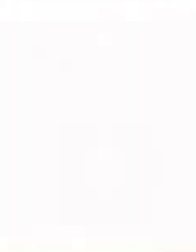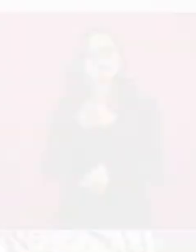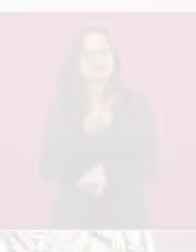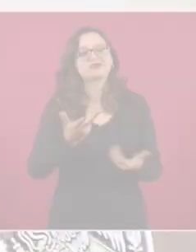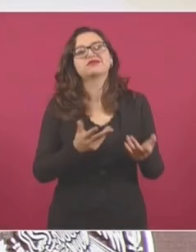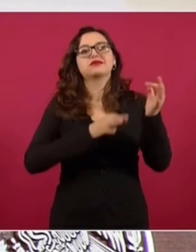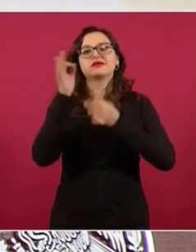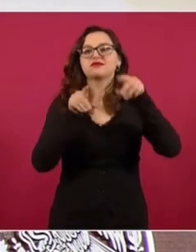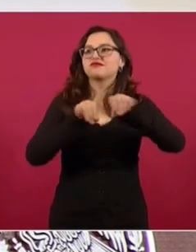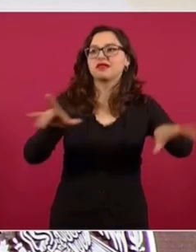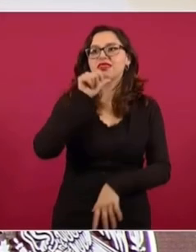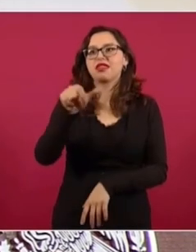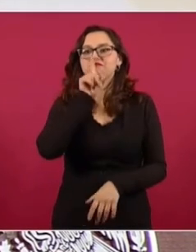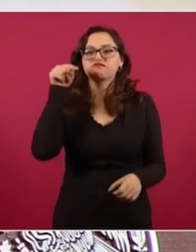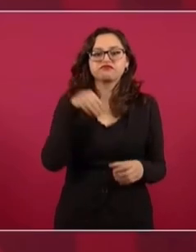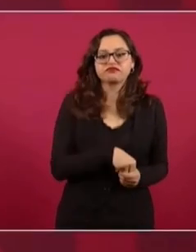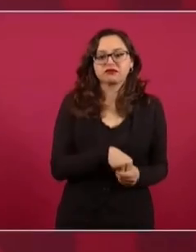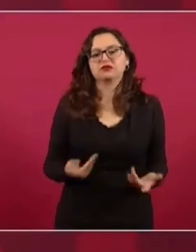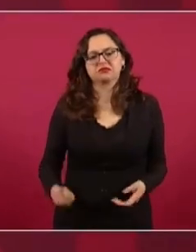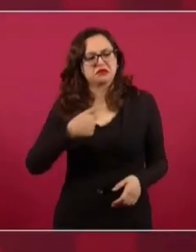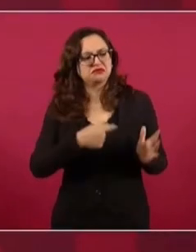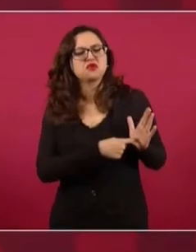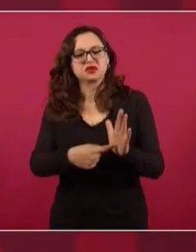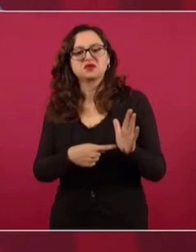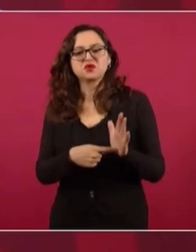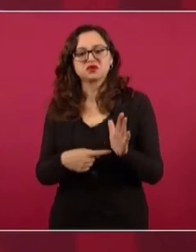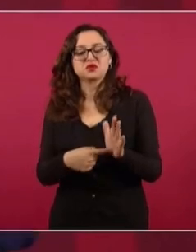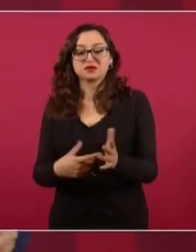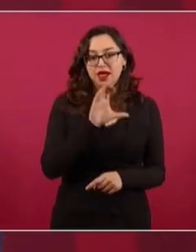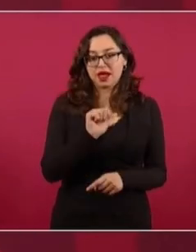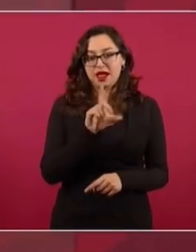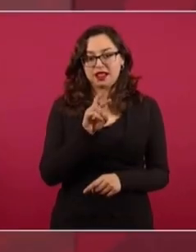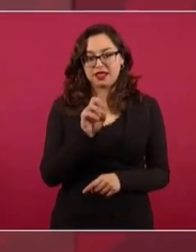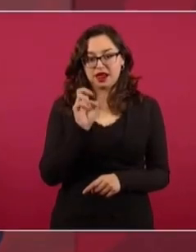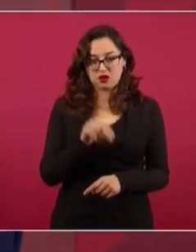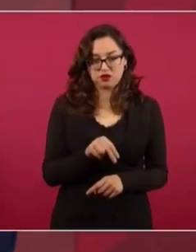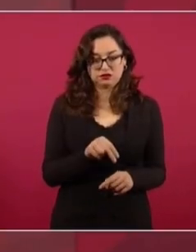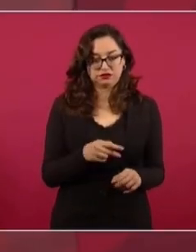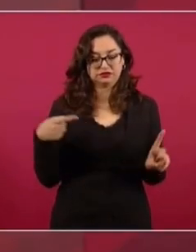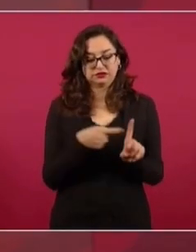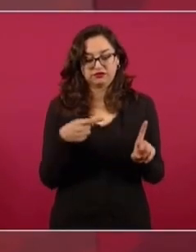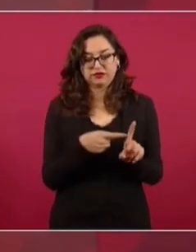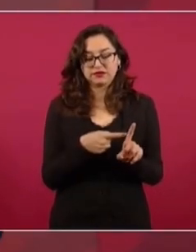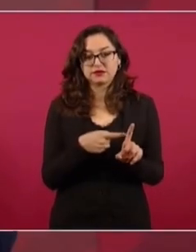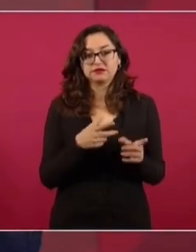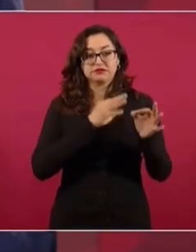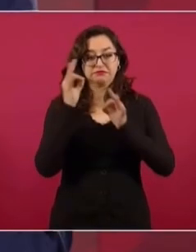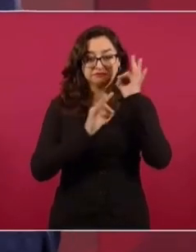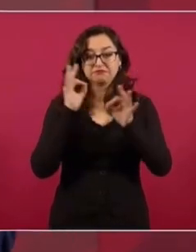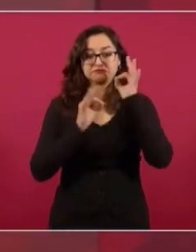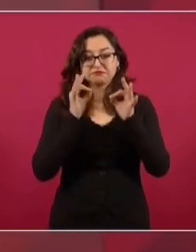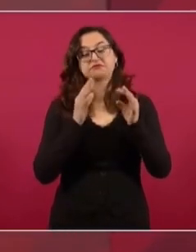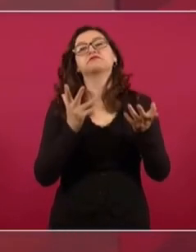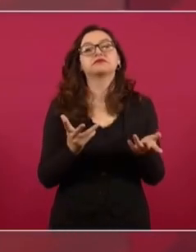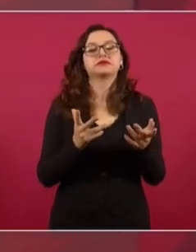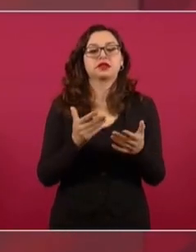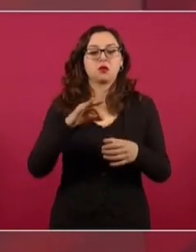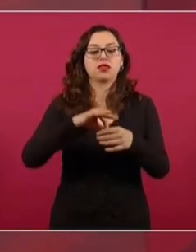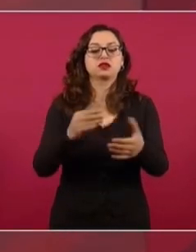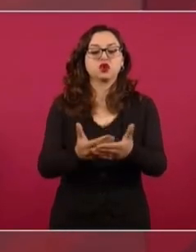Entonces, por eso, a pesar de que Calderón en la campaña, de manera oportunista, había visitado Puebla